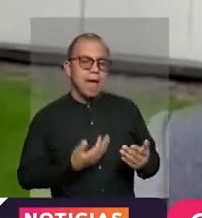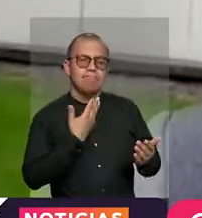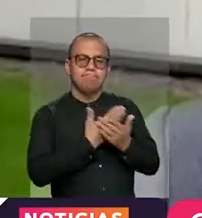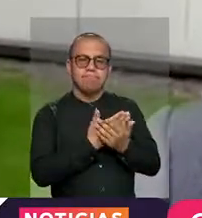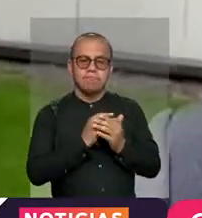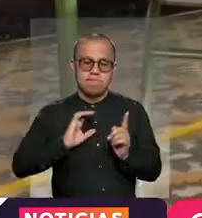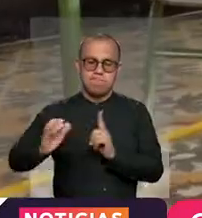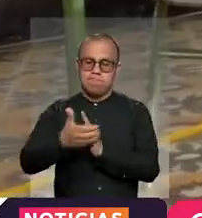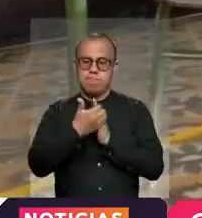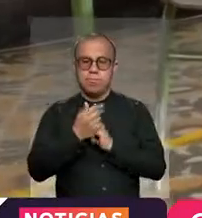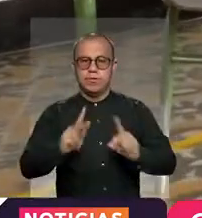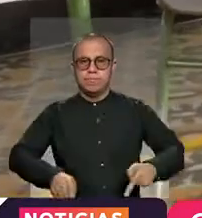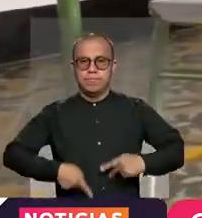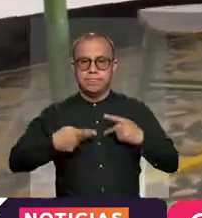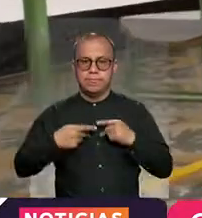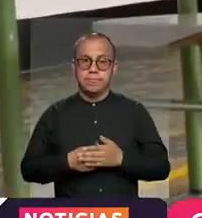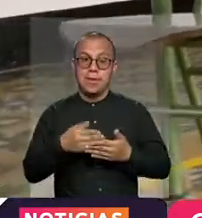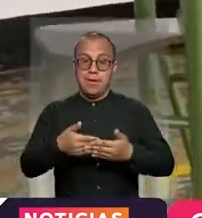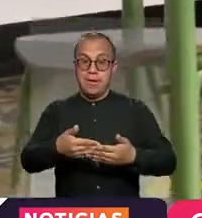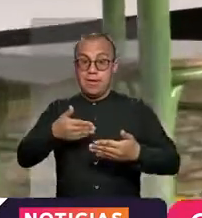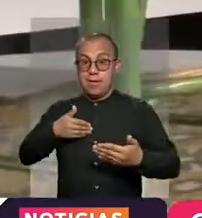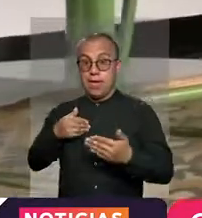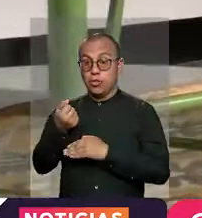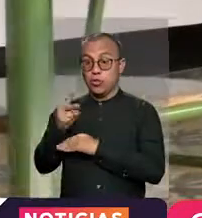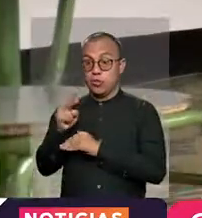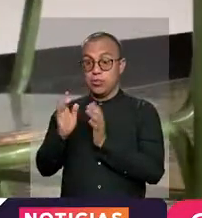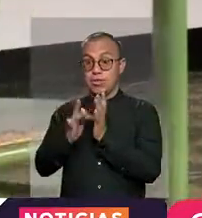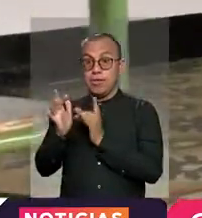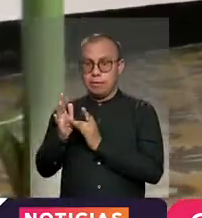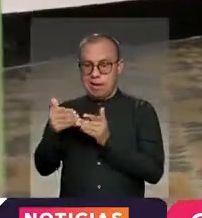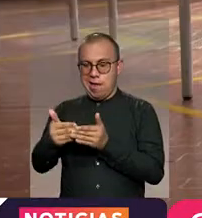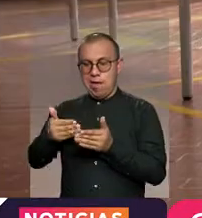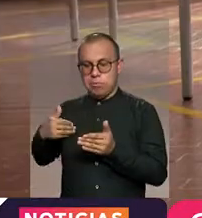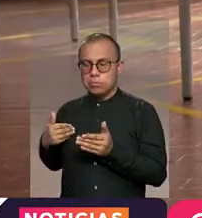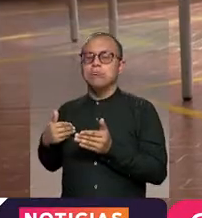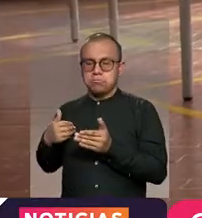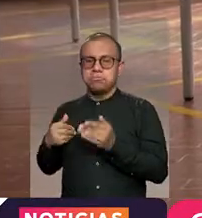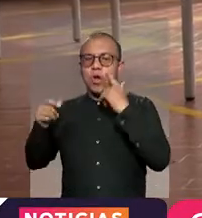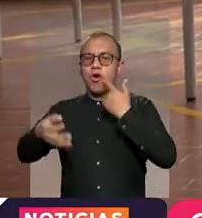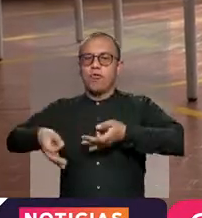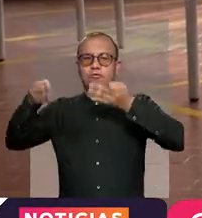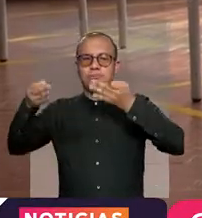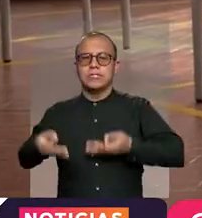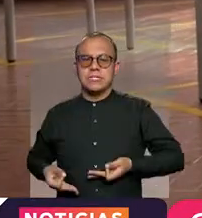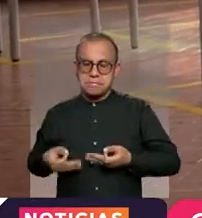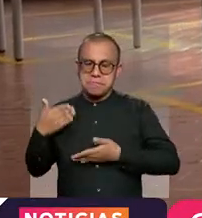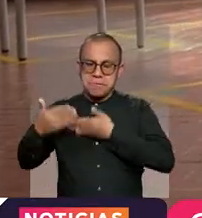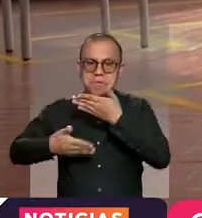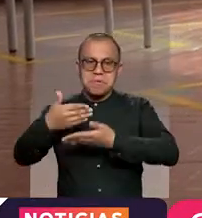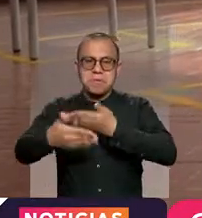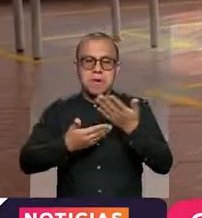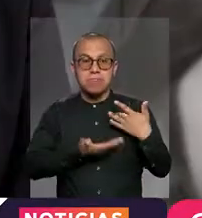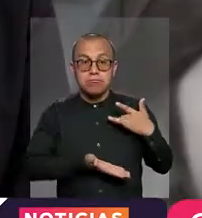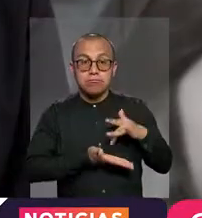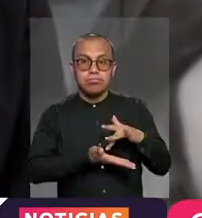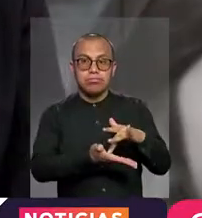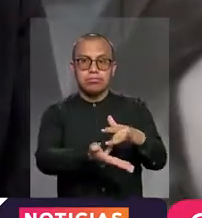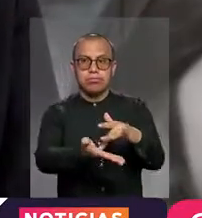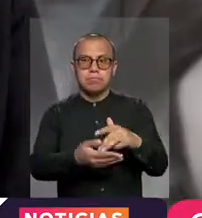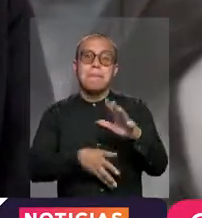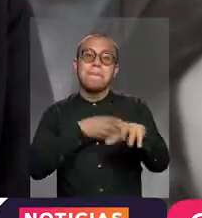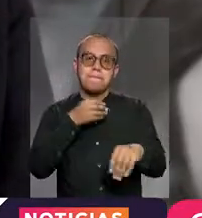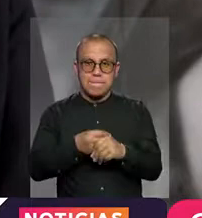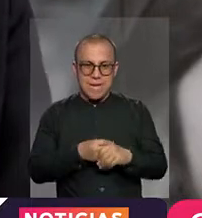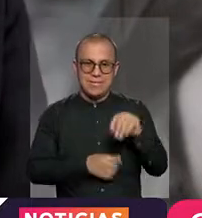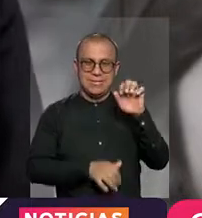de protección de la vida. Antes del 12 de abril, se espera que el 100% de los centros educativos oficiales regresen a la presencialidad. De otro